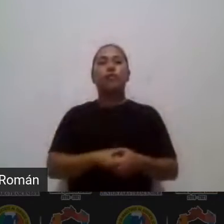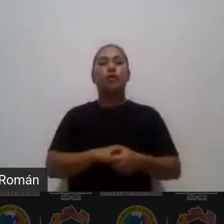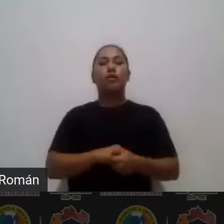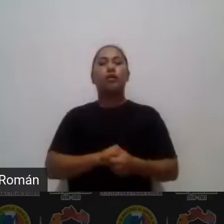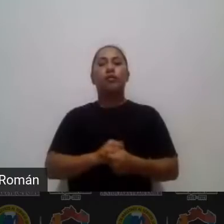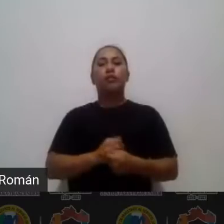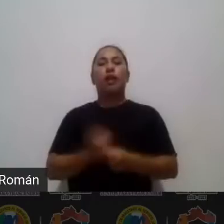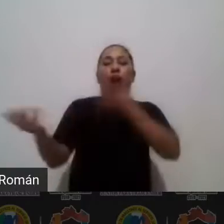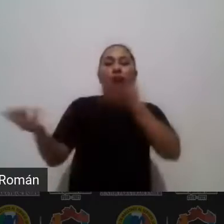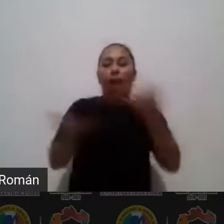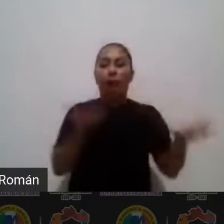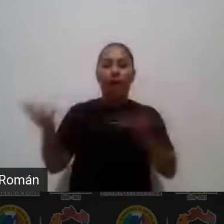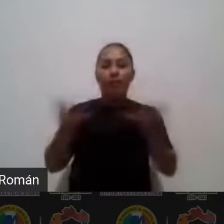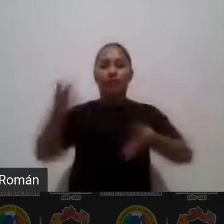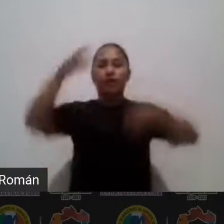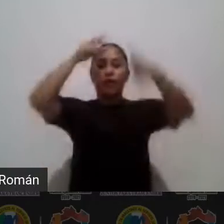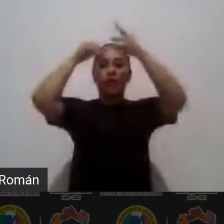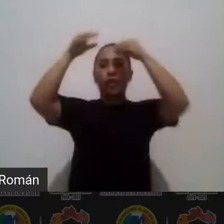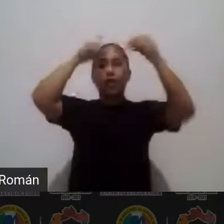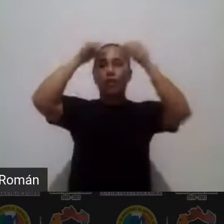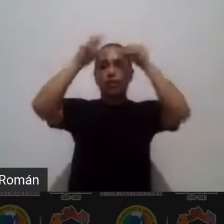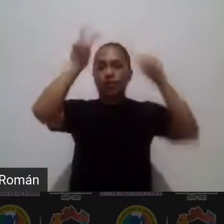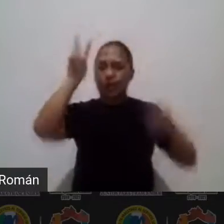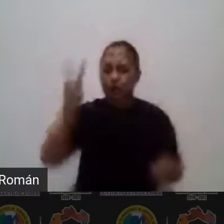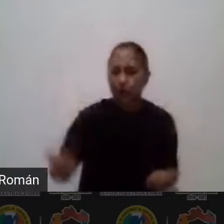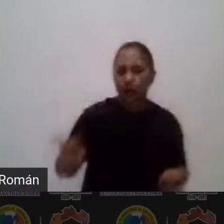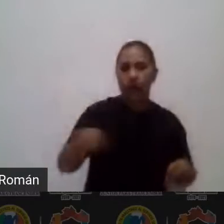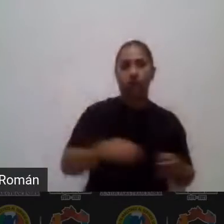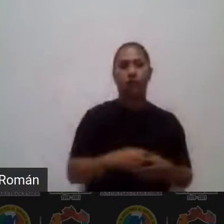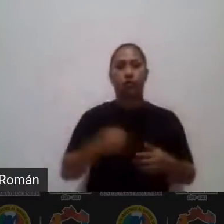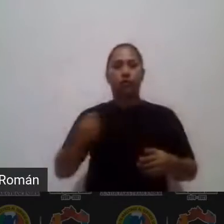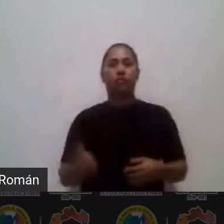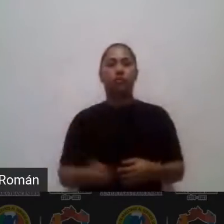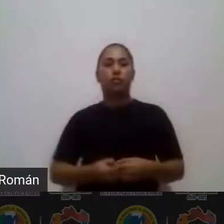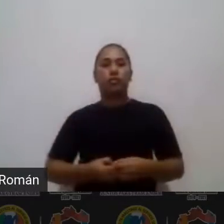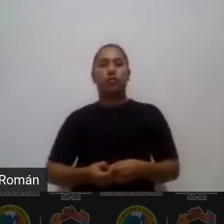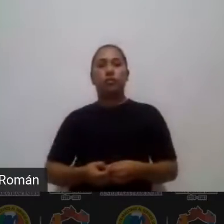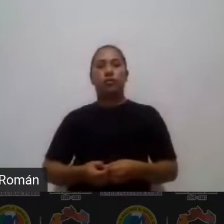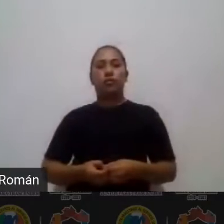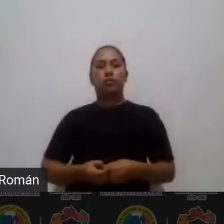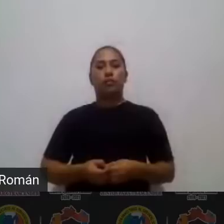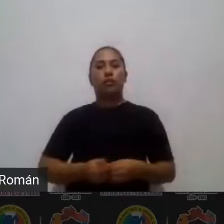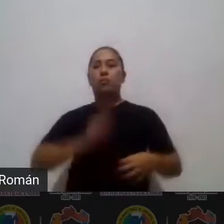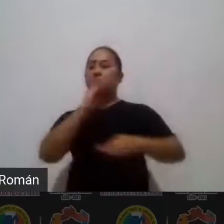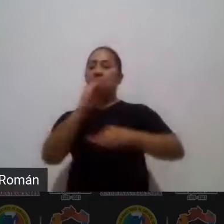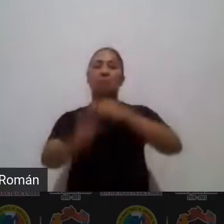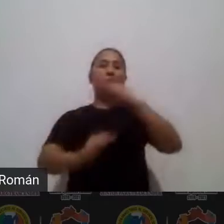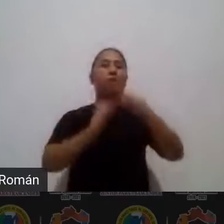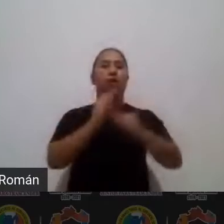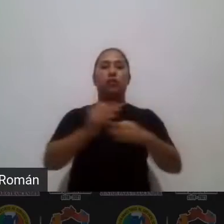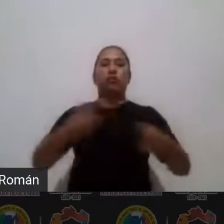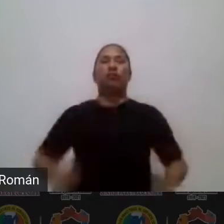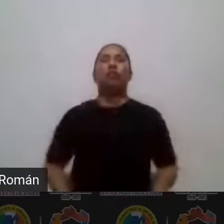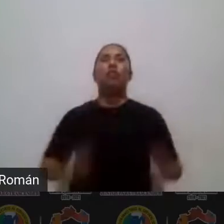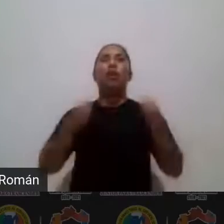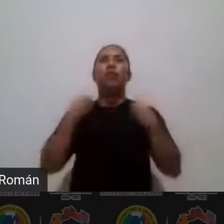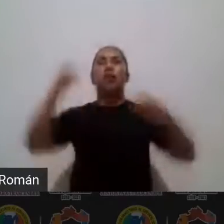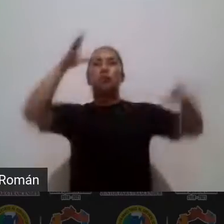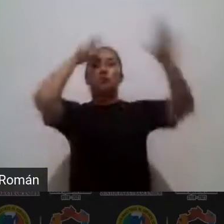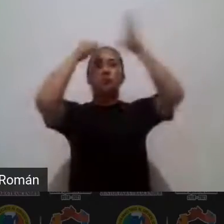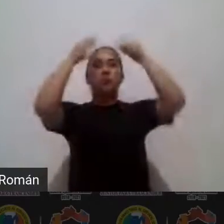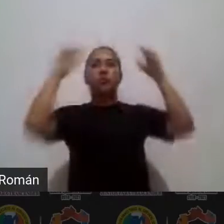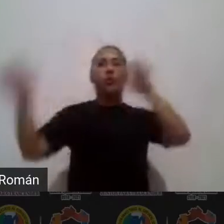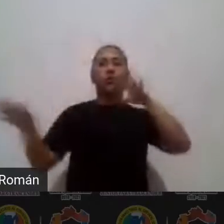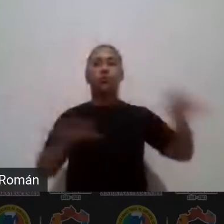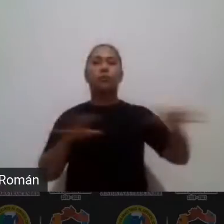auténtico por lo tanto va a ser permanente y para toda la vida el aprendizaje basado en fenómenos por